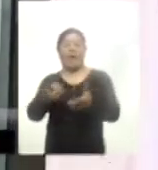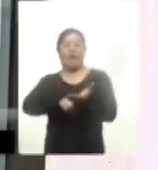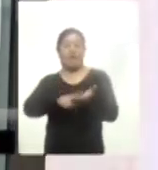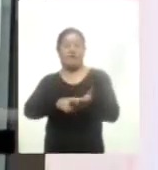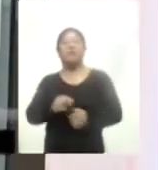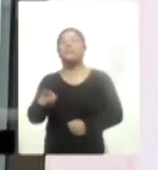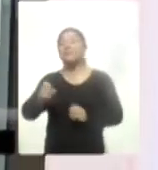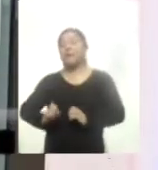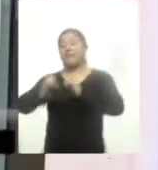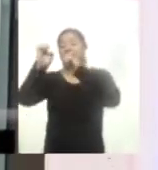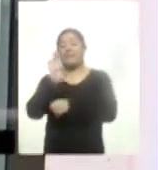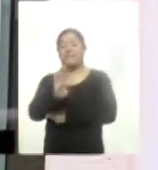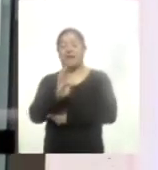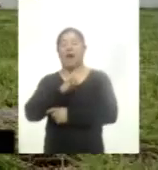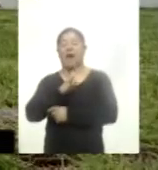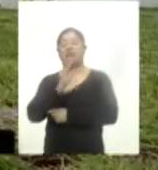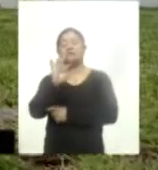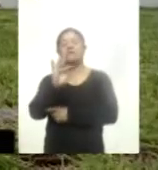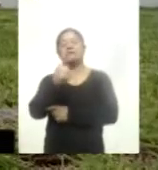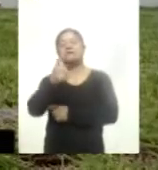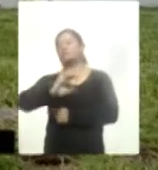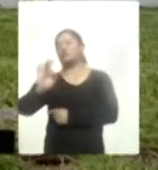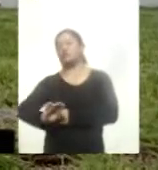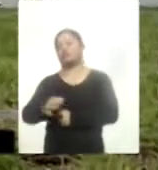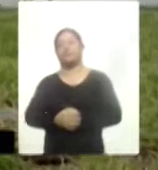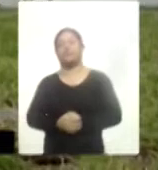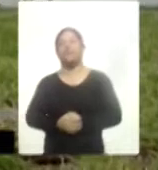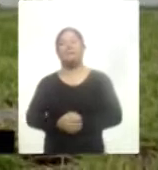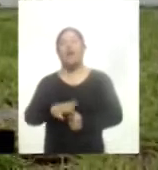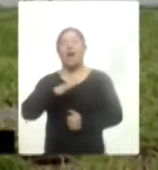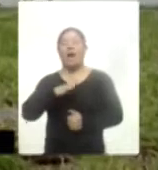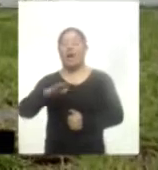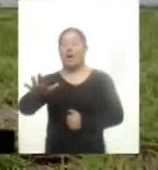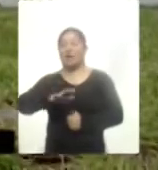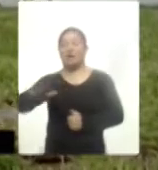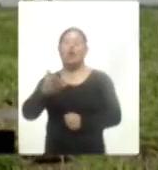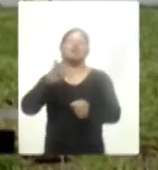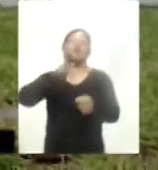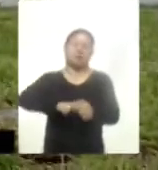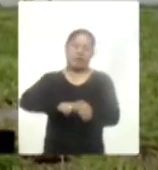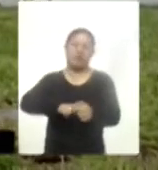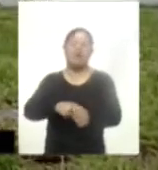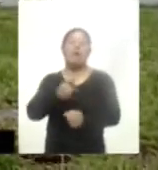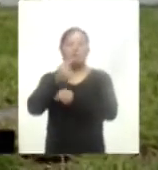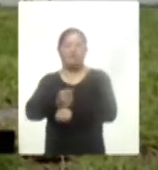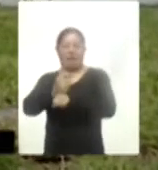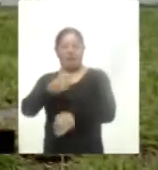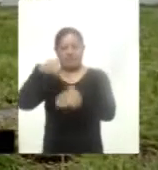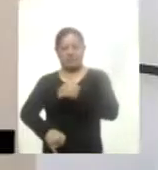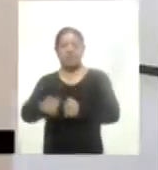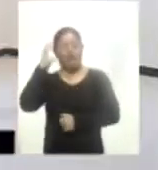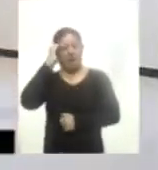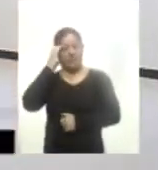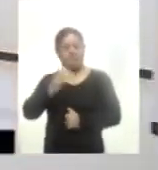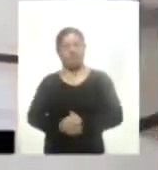en el edificio B presentan un avance del 76% y albergará áreas como hospitalización, terapia intensiva y camas.